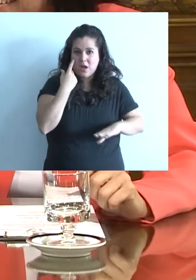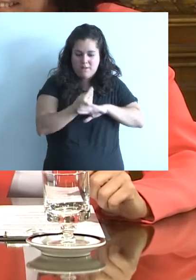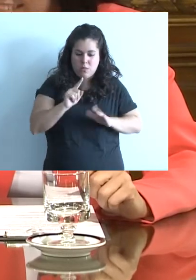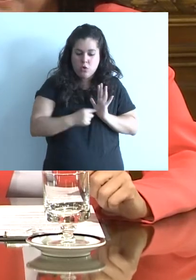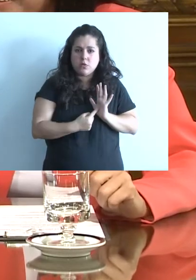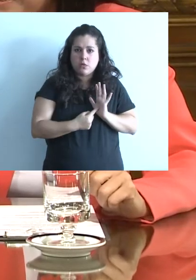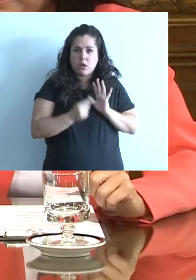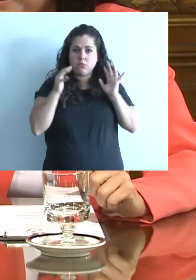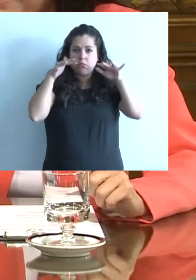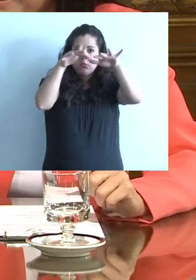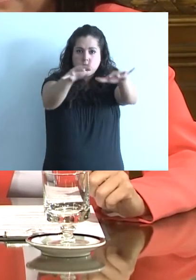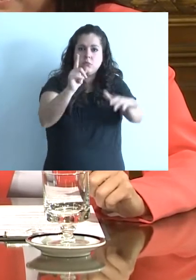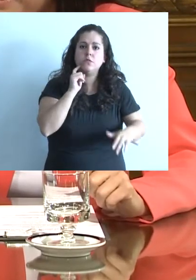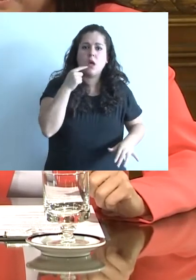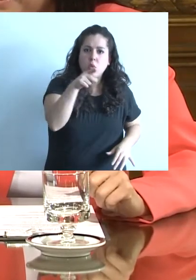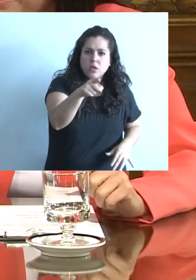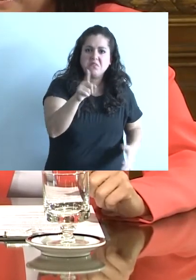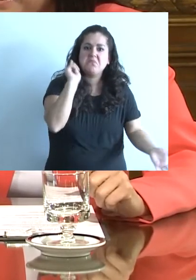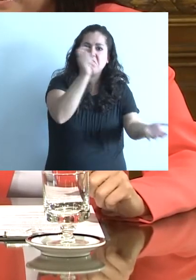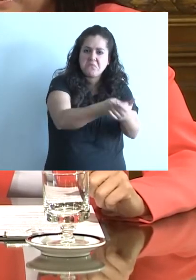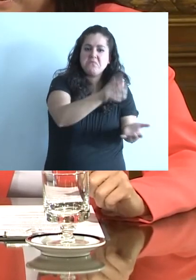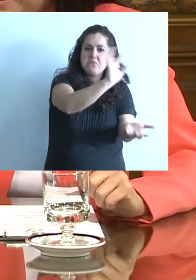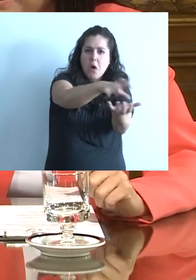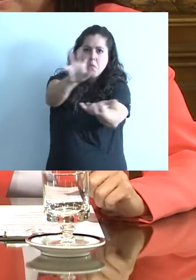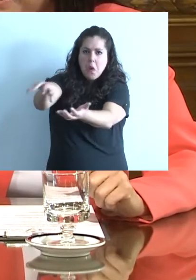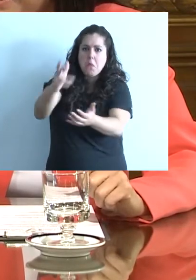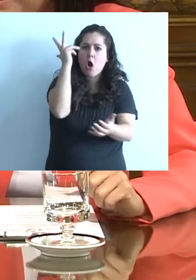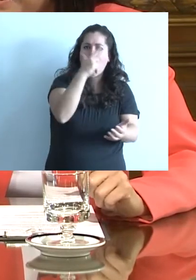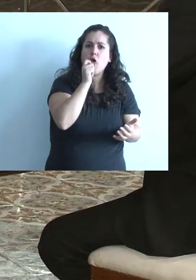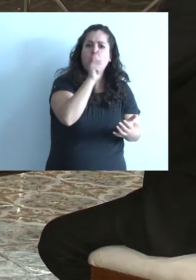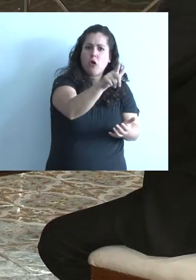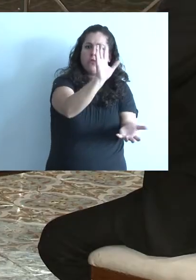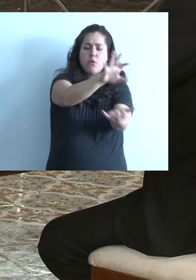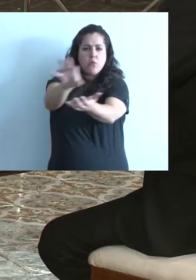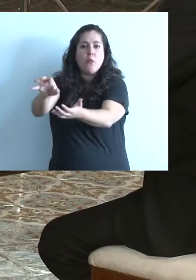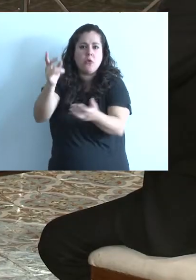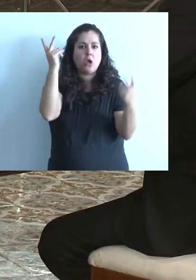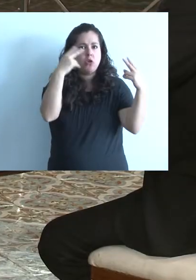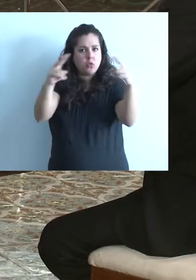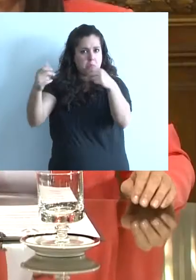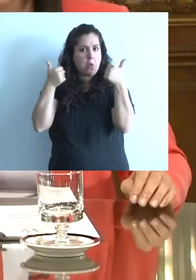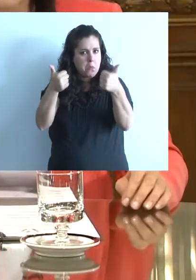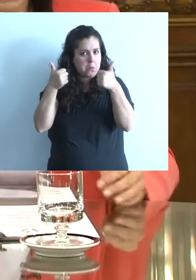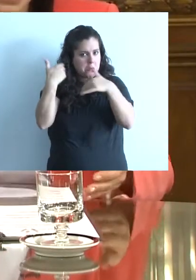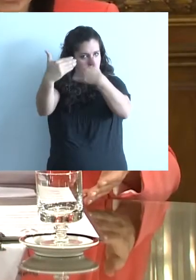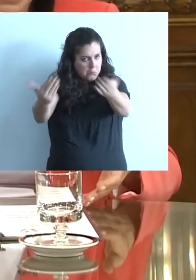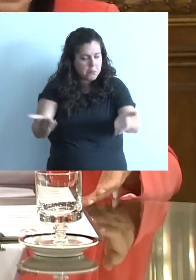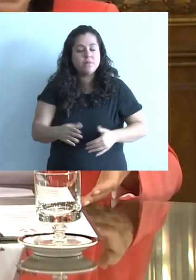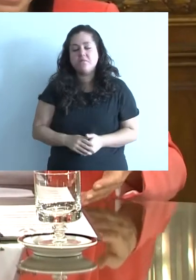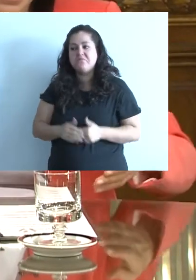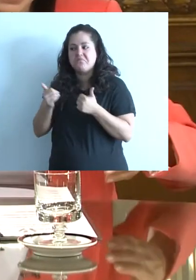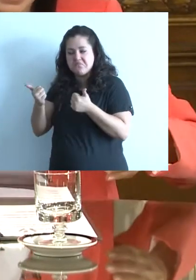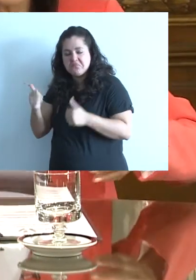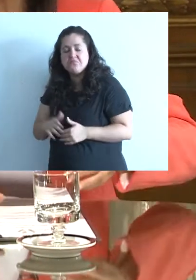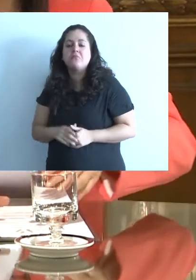Buenos Aires se ha ido a San Luis, y ha invertido, y bueno, y obviamente estamos con este muy buen momento desde el punto de vista turístico, ¿no es cierto? Sin lugar a dudas.